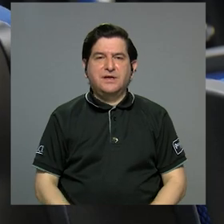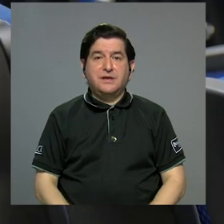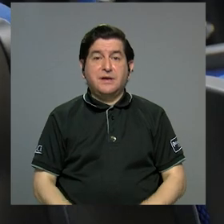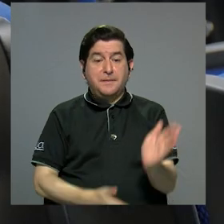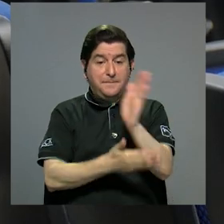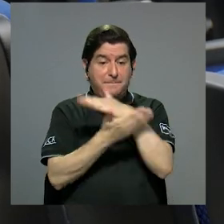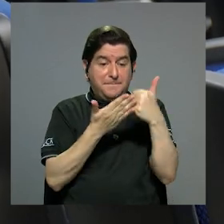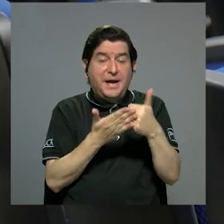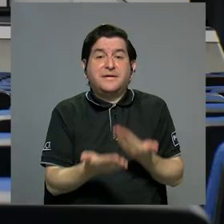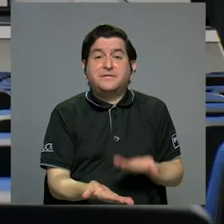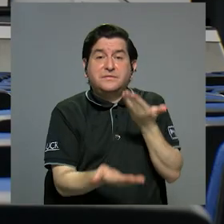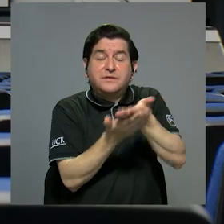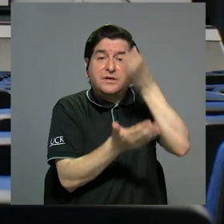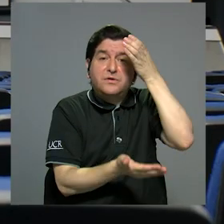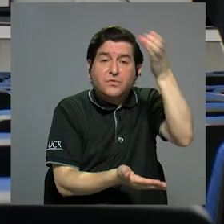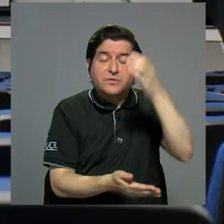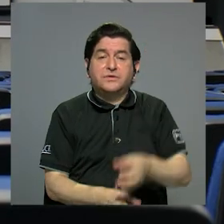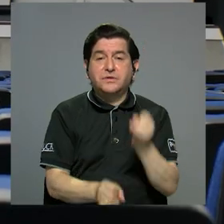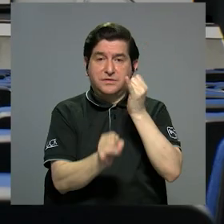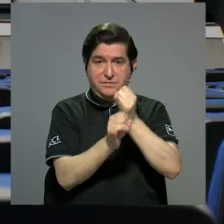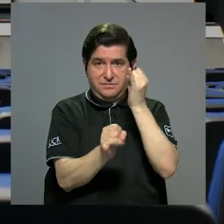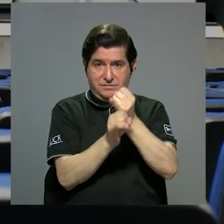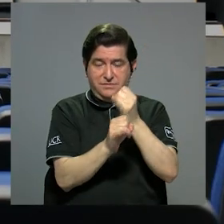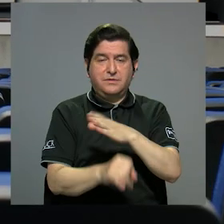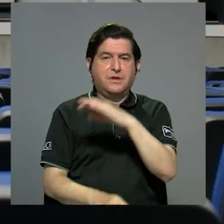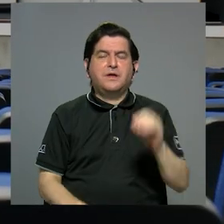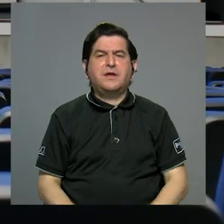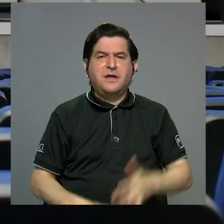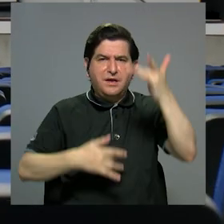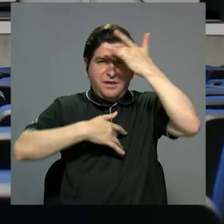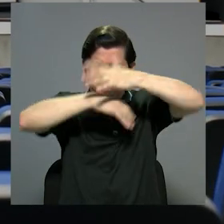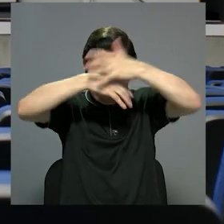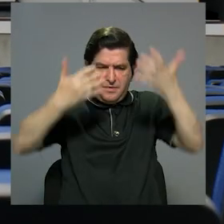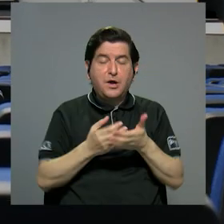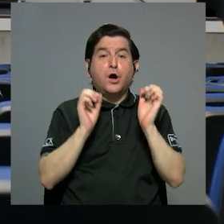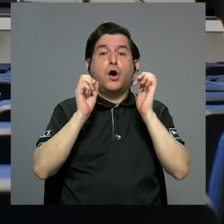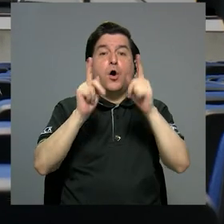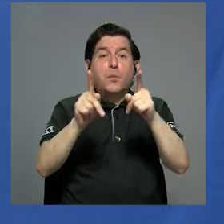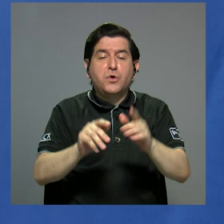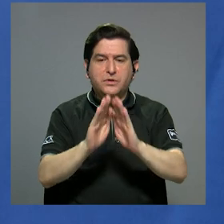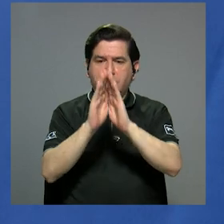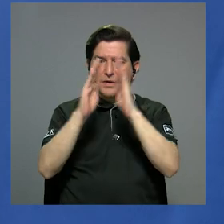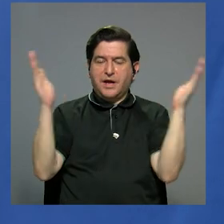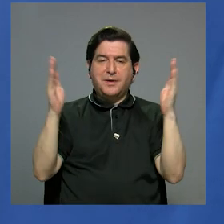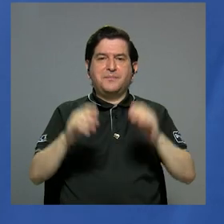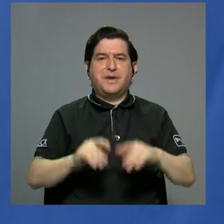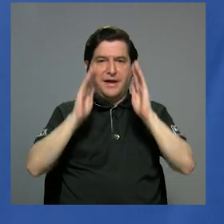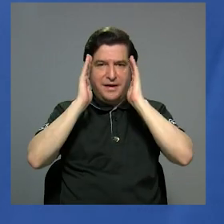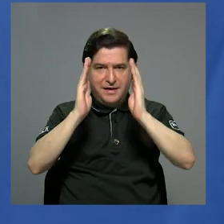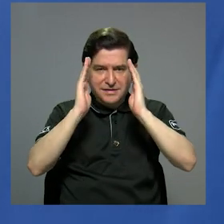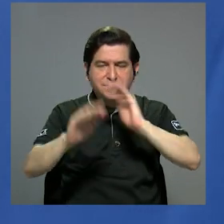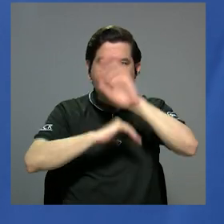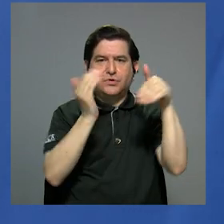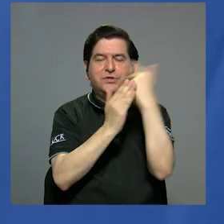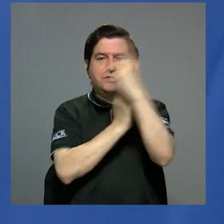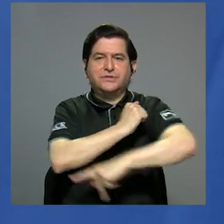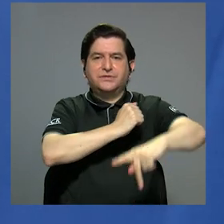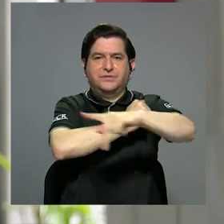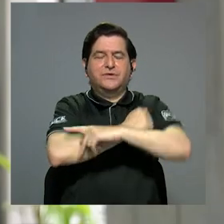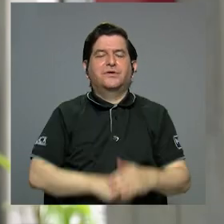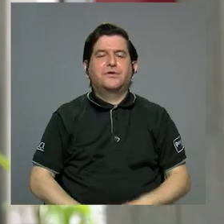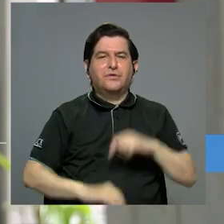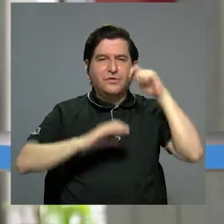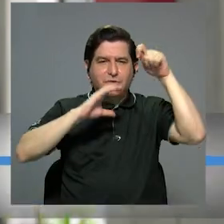ha convertido en parte de la oferta cultural de la institución y la pandemia fue una oportunidad para ampliar su público en todo el país.